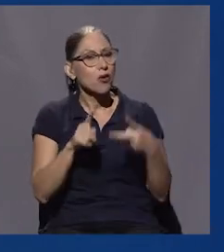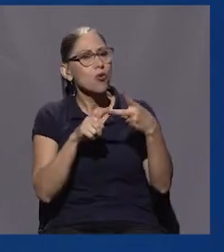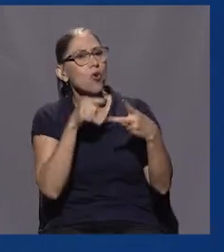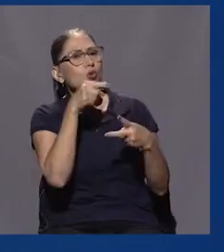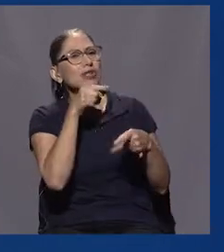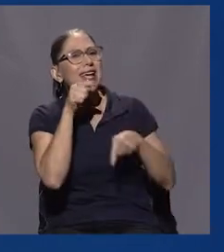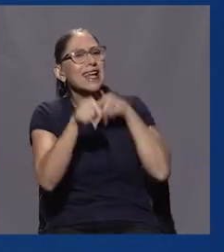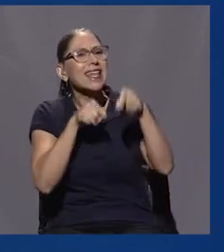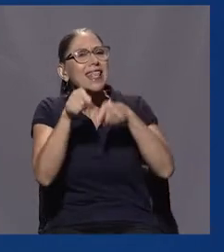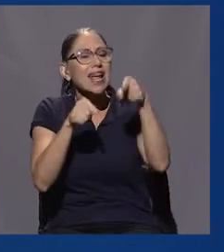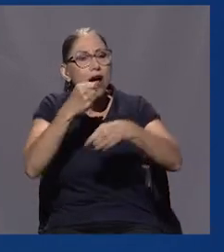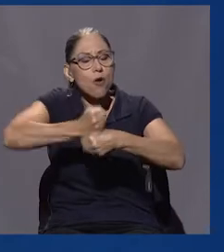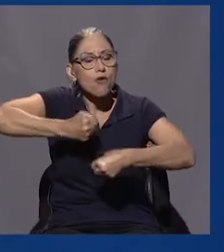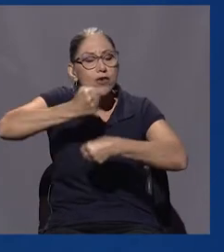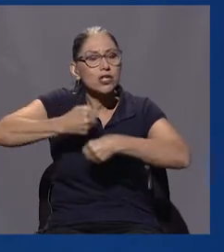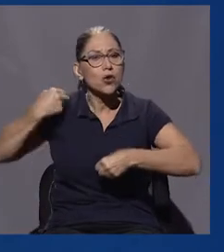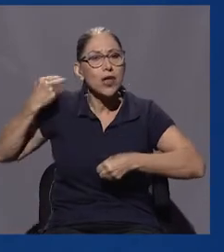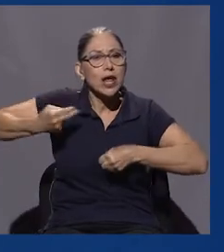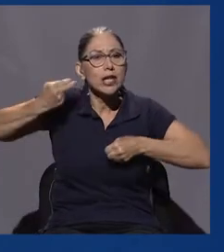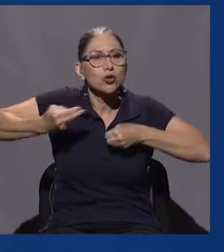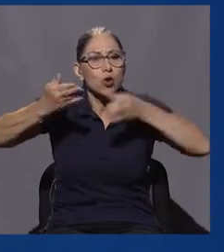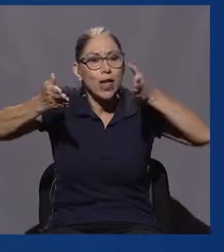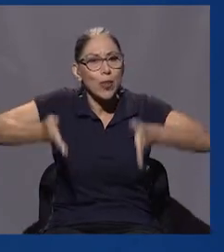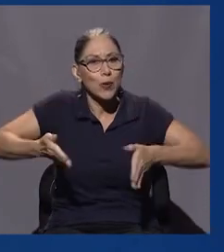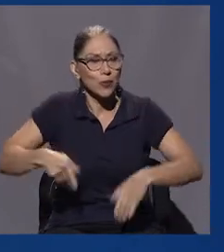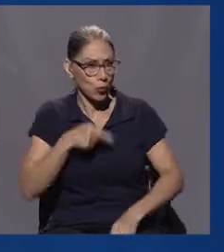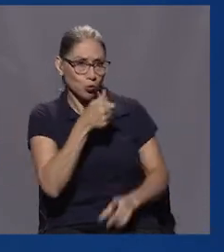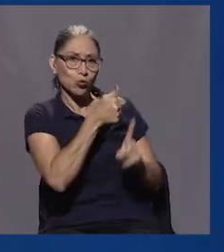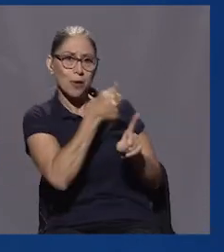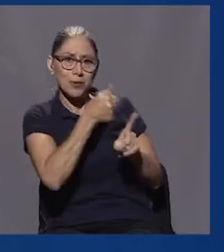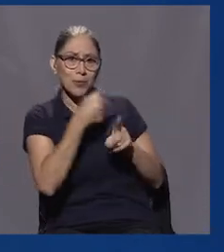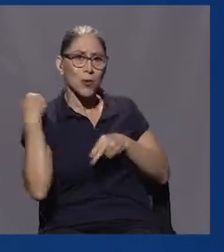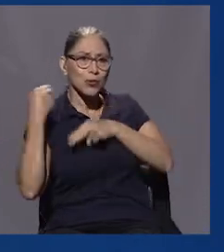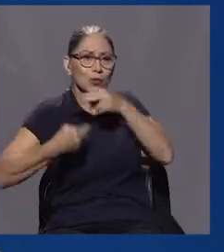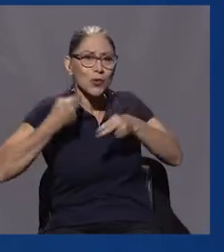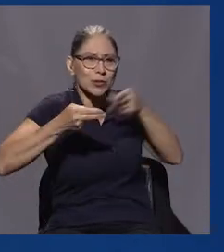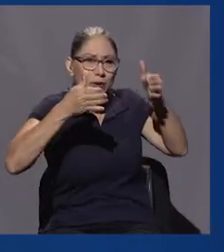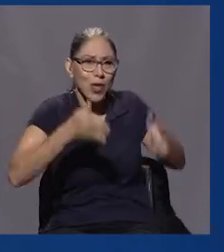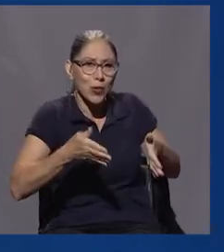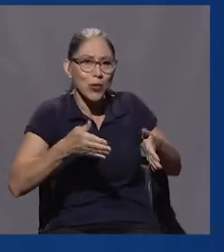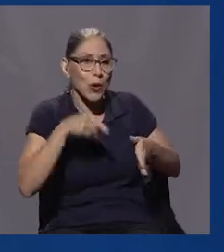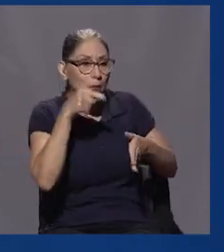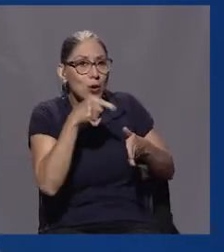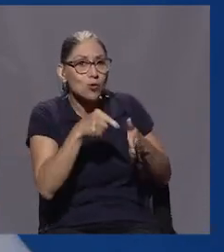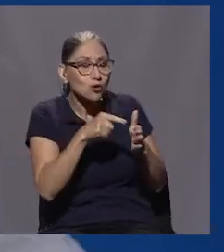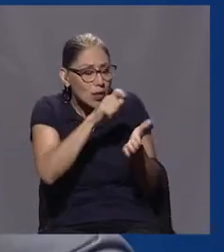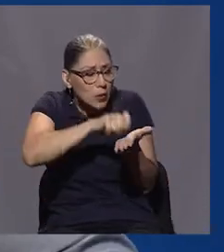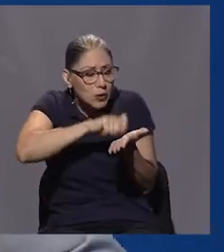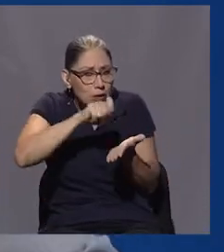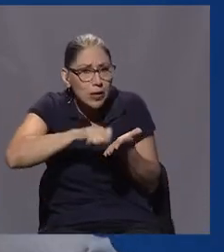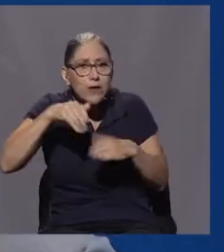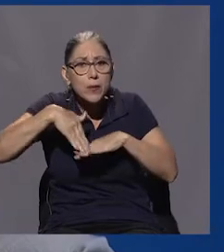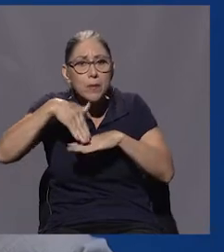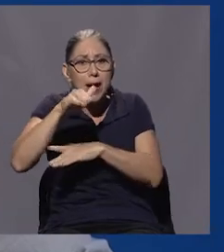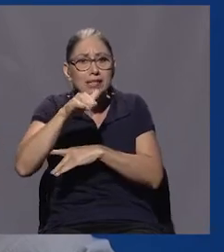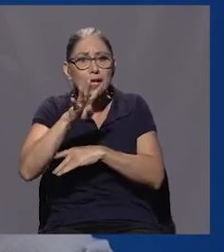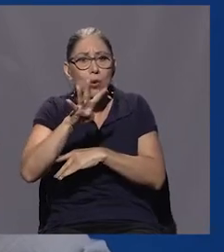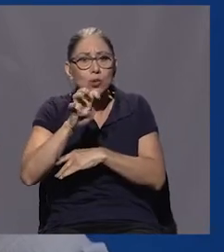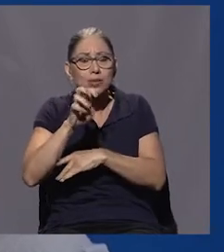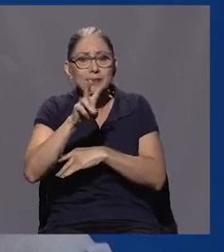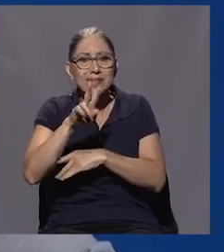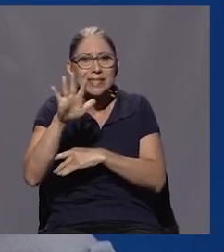usted critica el oficio del historiador. Usted, que es un historiador, nos receta durante todo el texto, en más de 425